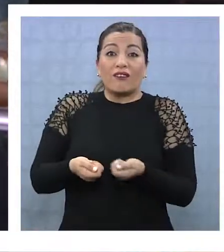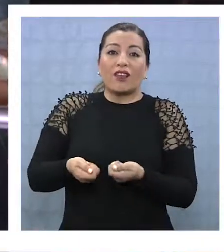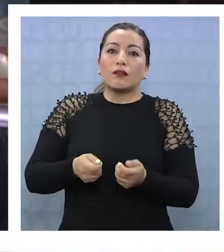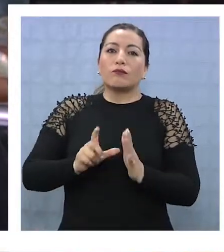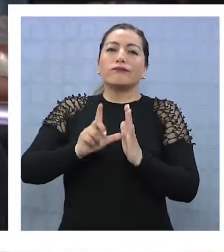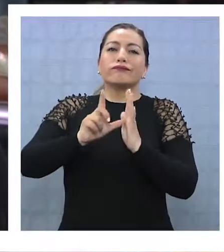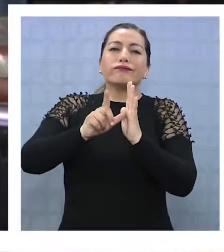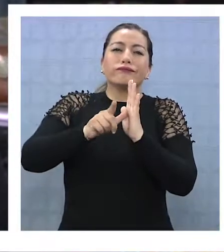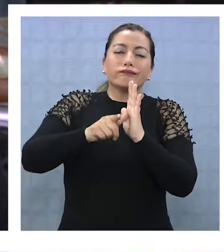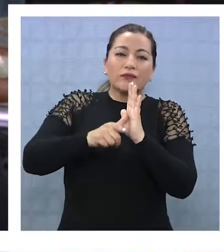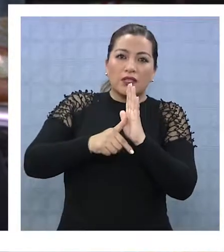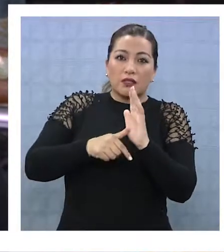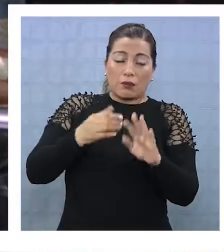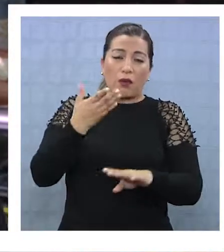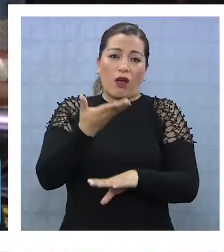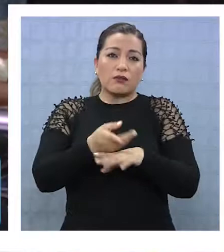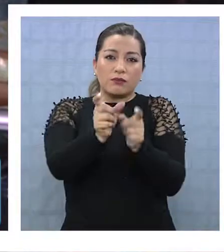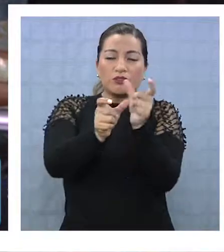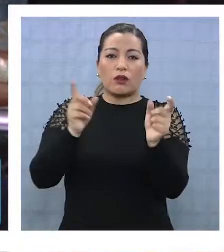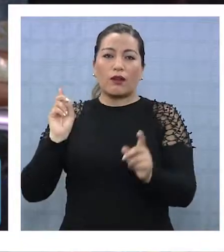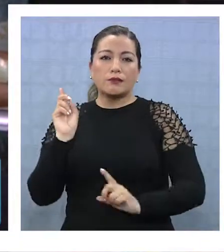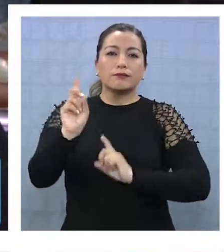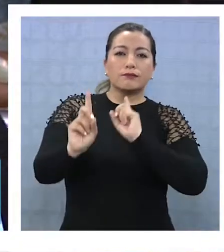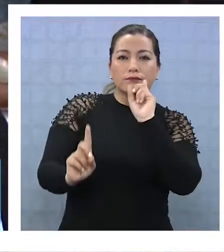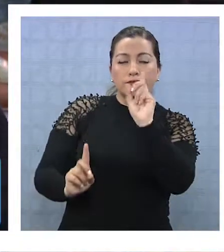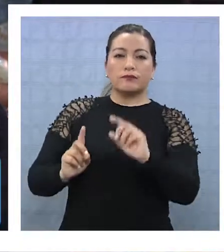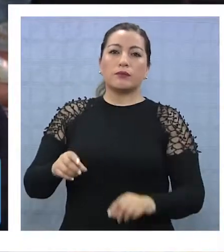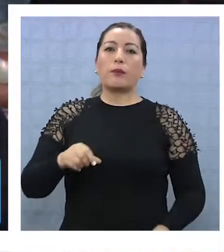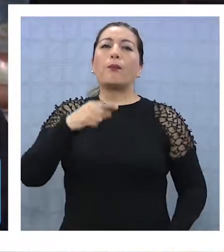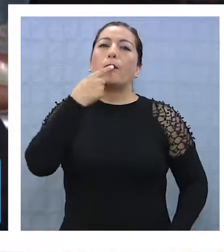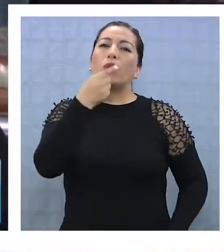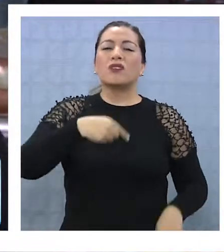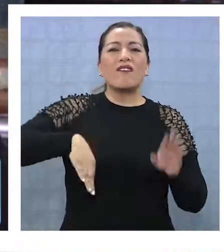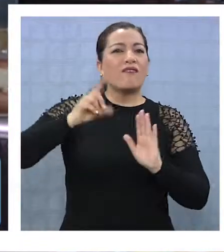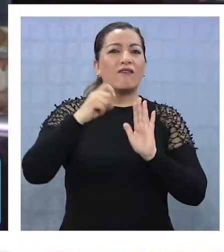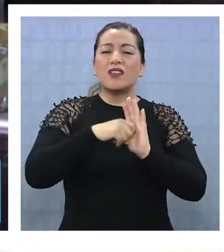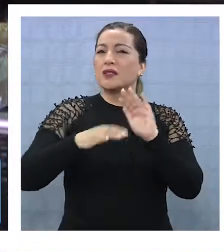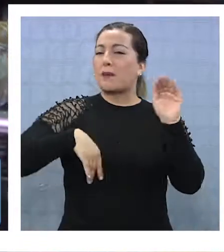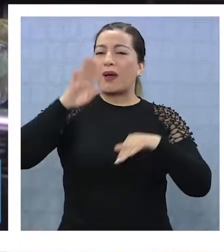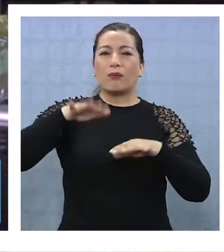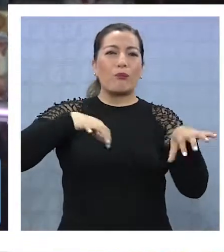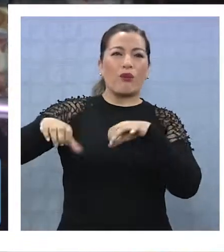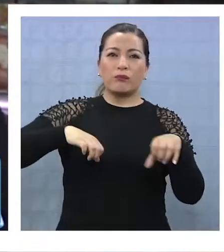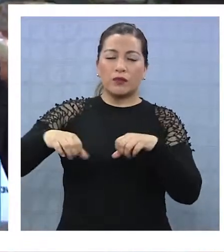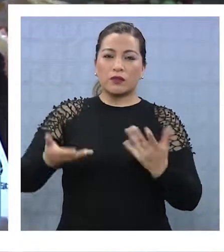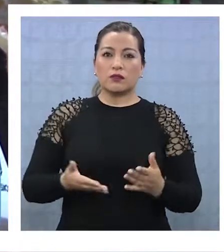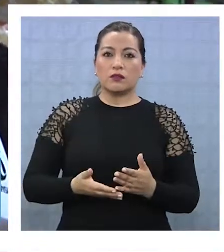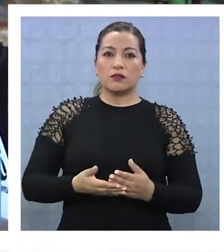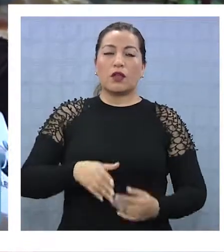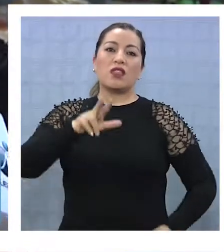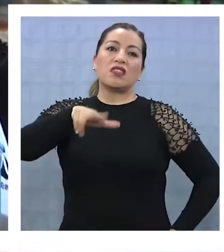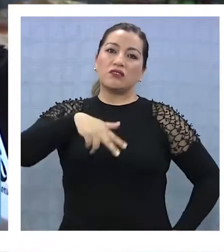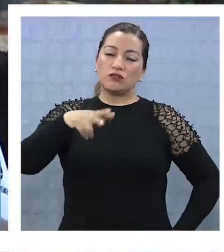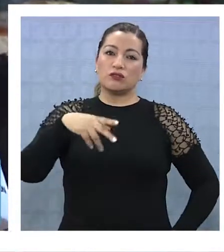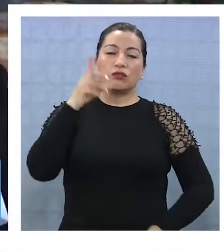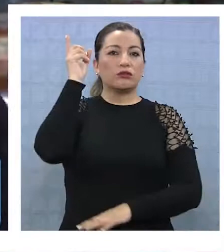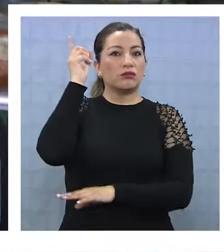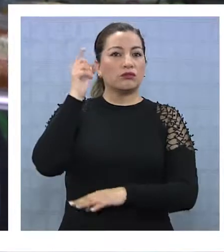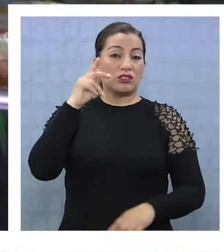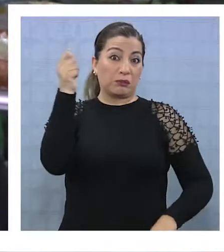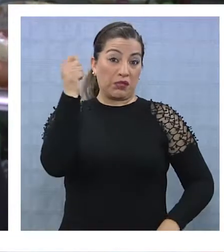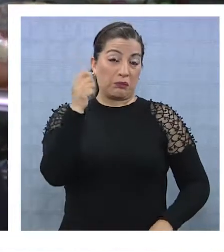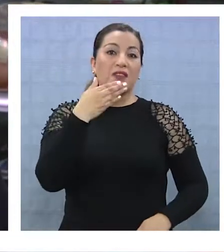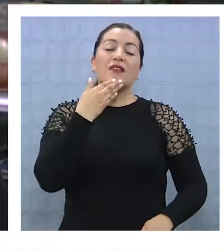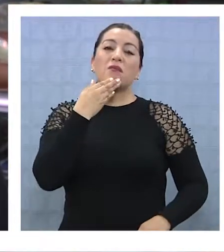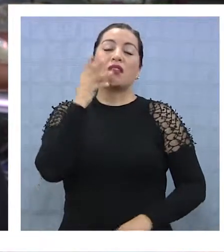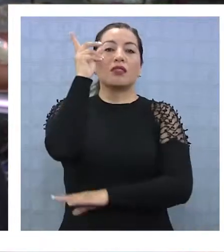Ha estado lento, sí, pero hay gente y es igual que mueve. ¿Cuál es la época más movida, vaya a decir, que ustedes tienen? 18